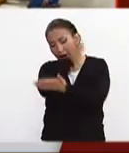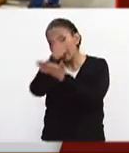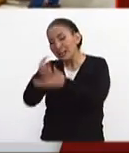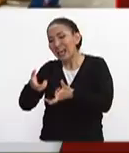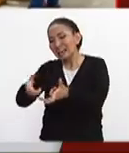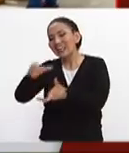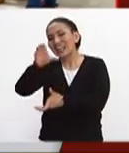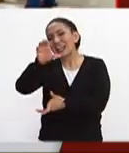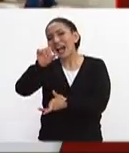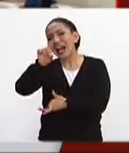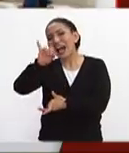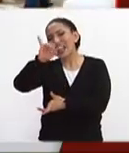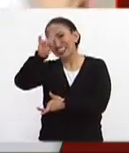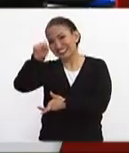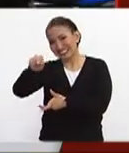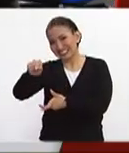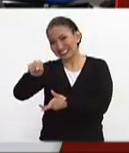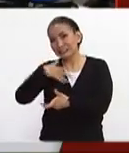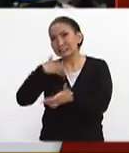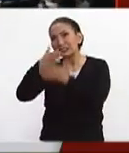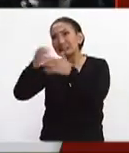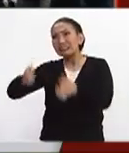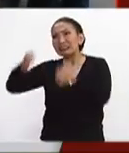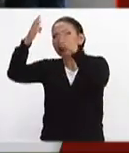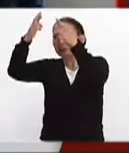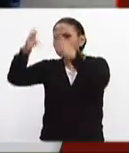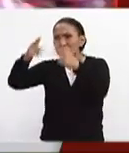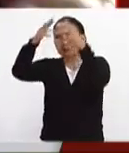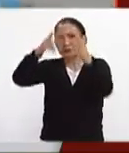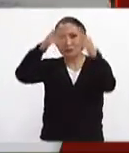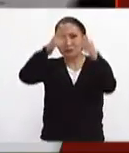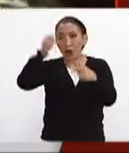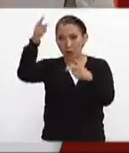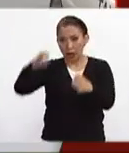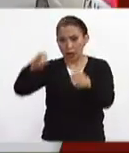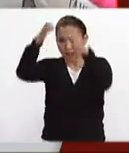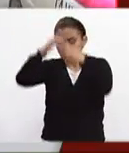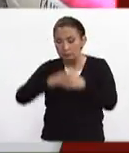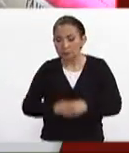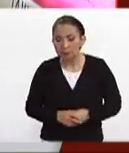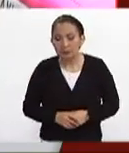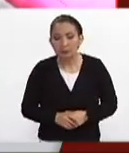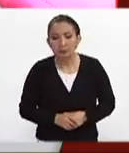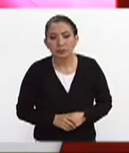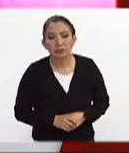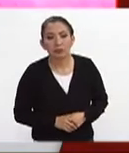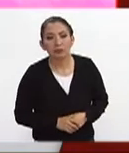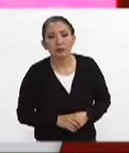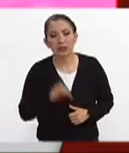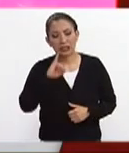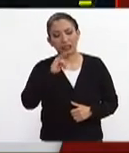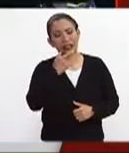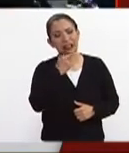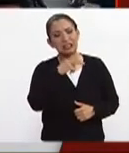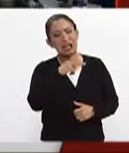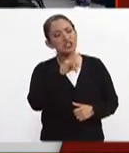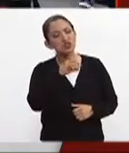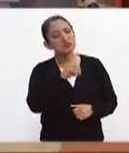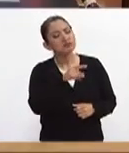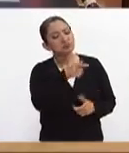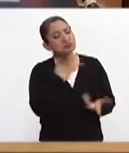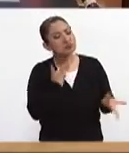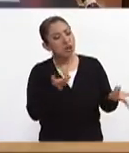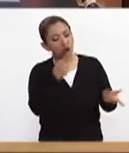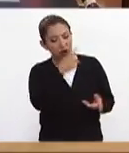Cádiz a verificar unos derrumbes que había en un edificio Ignacio de